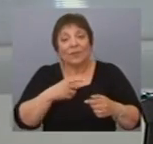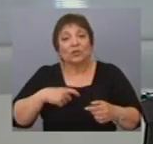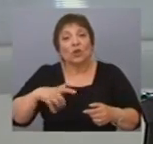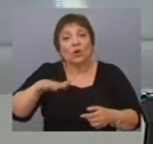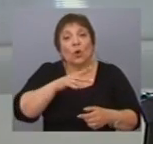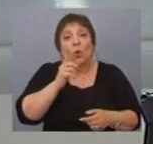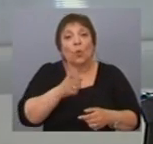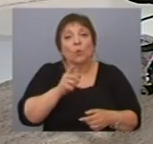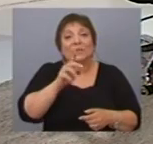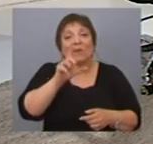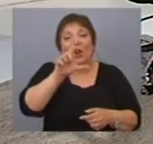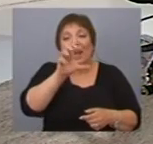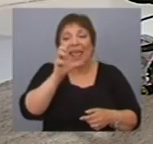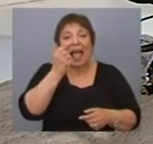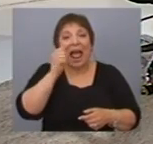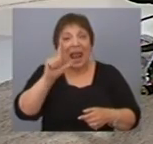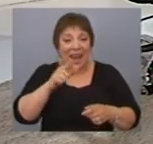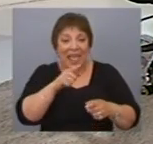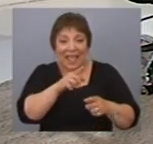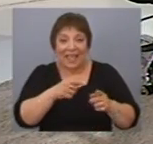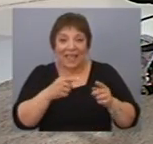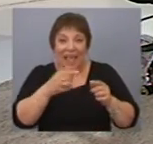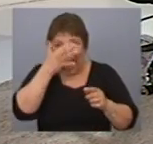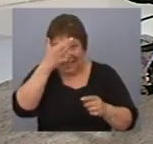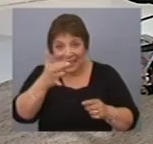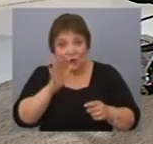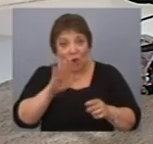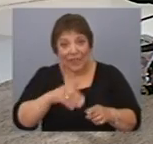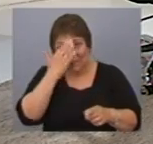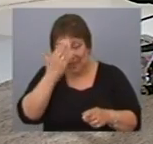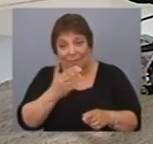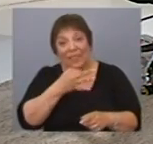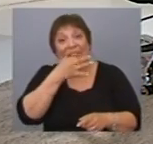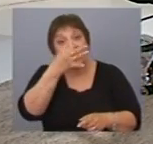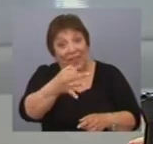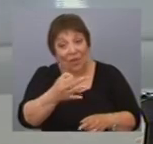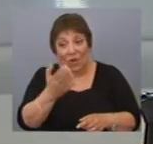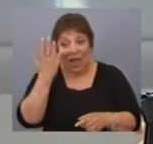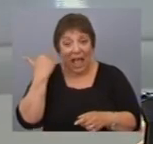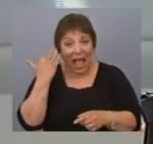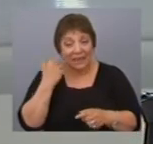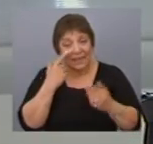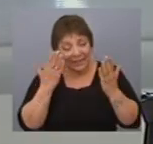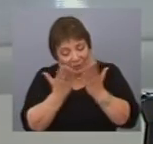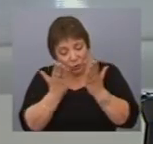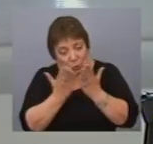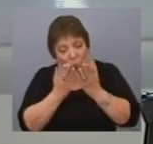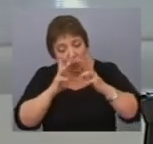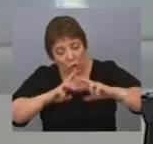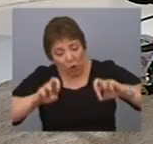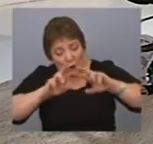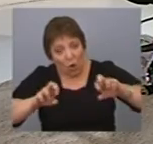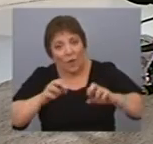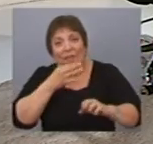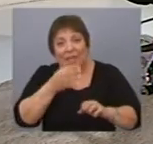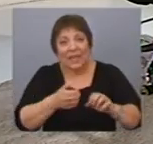Gustavo Leal, uno de los asesores también del Frente Amplio, señalaba en un estudio que realizó que